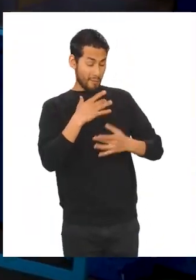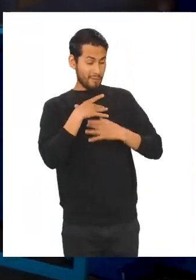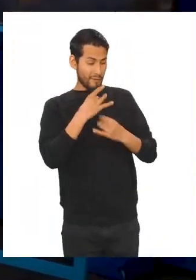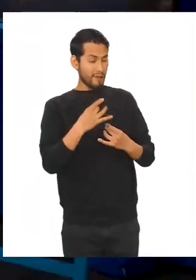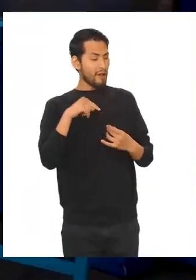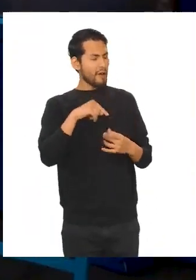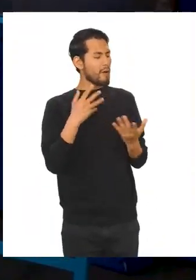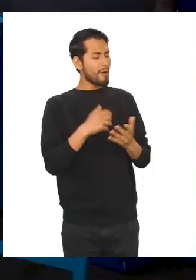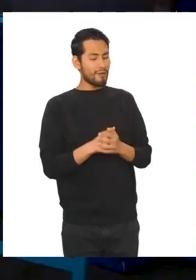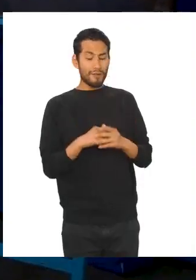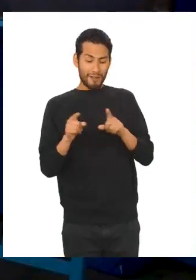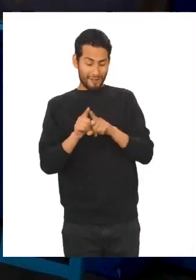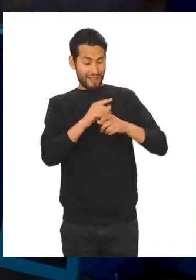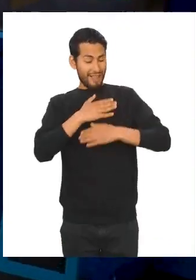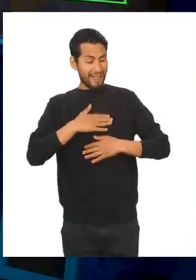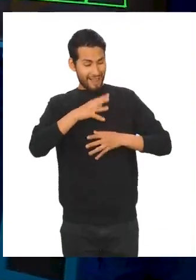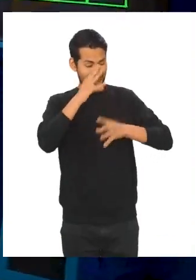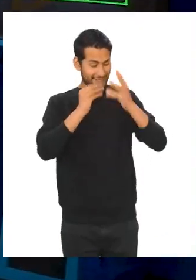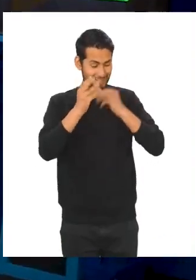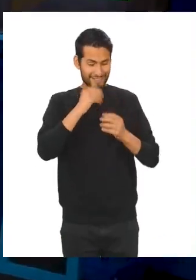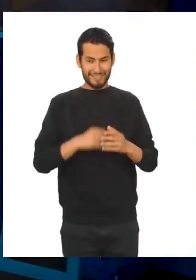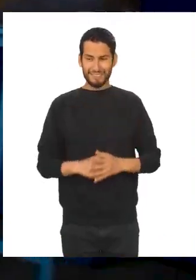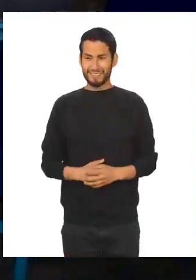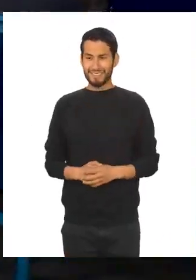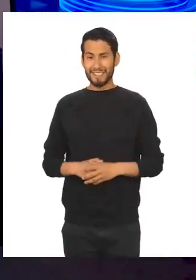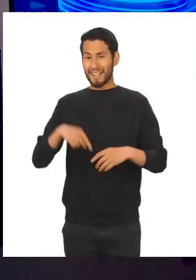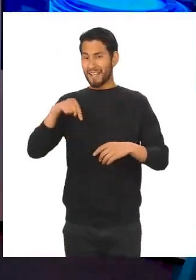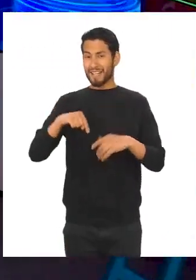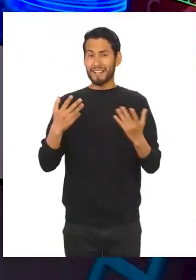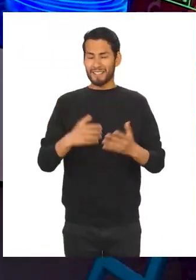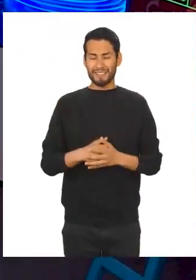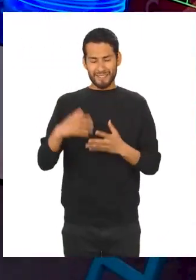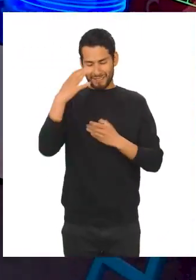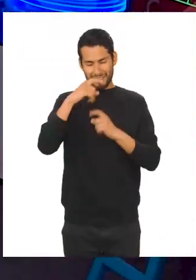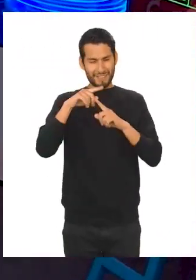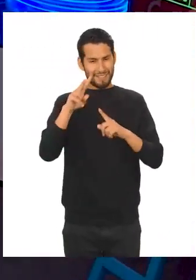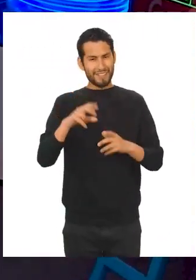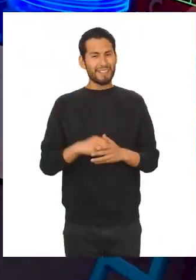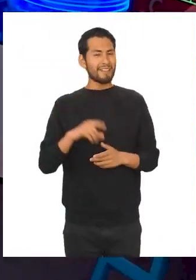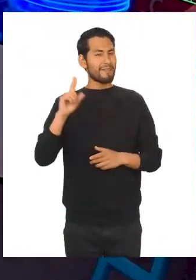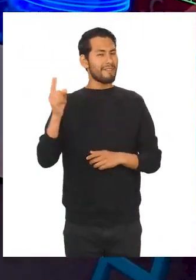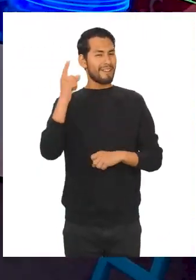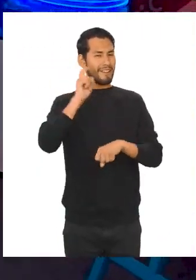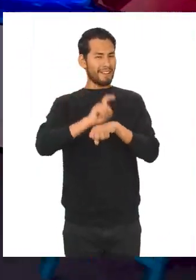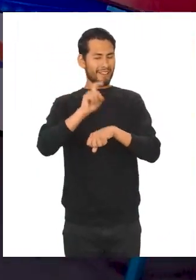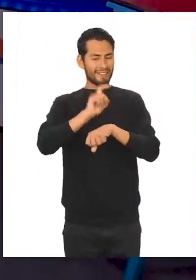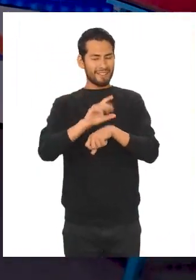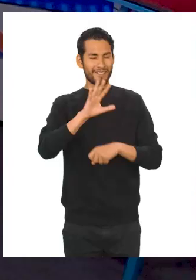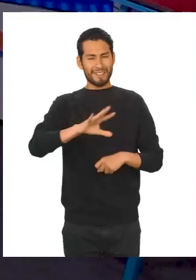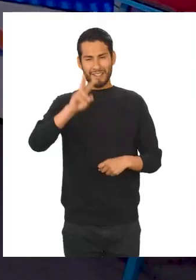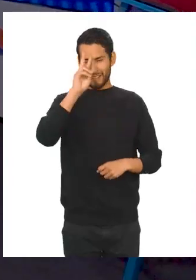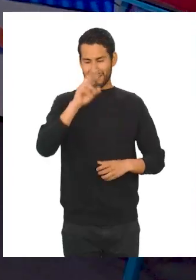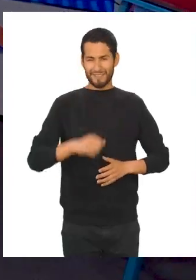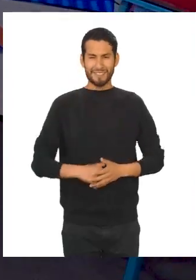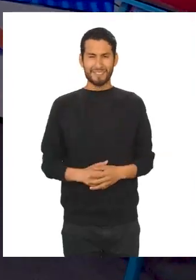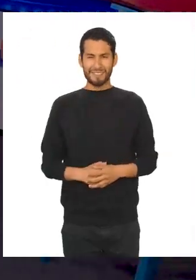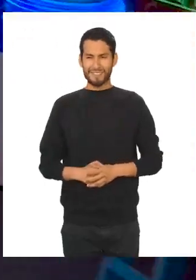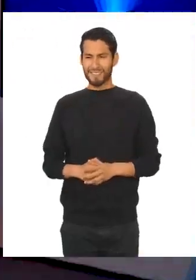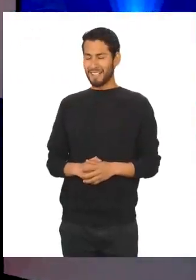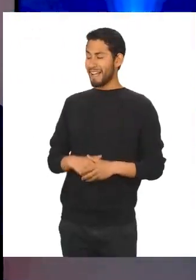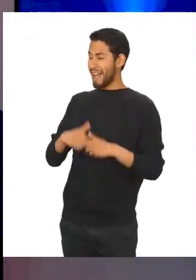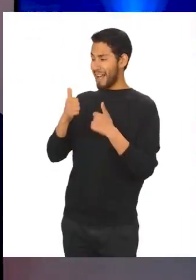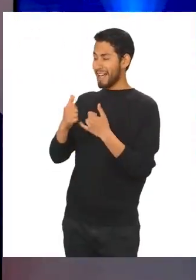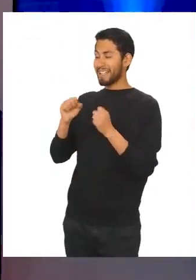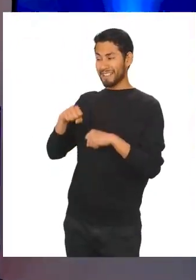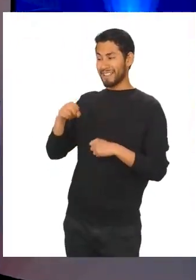muy interesante y esto combinado con diversión y aprendizaje. ¡Sí! Solo aquí, en USMPTV, el primer canal educativo